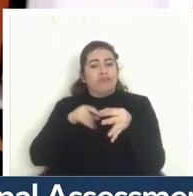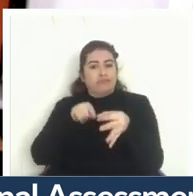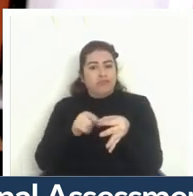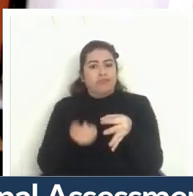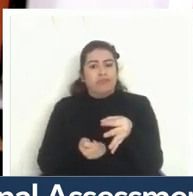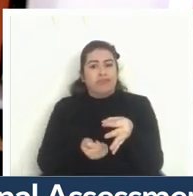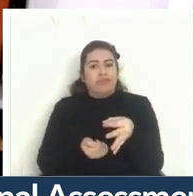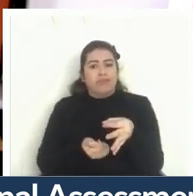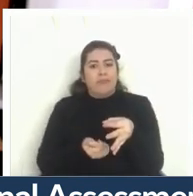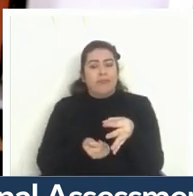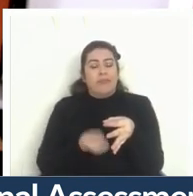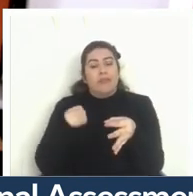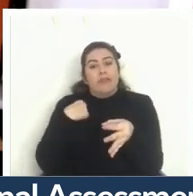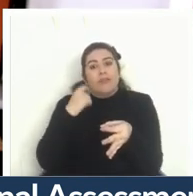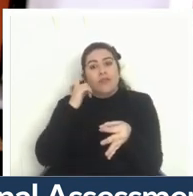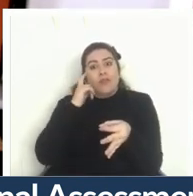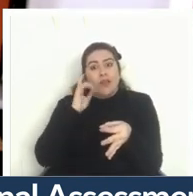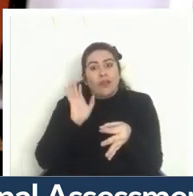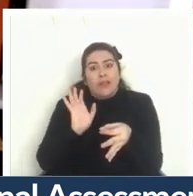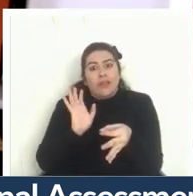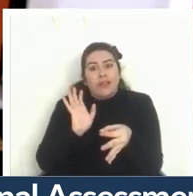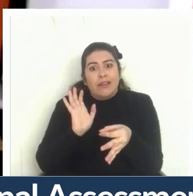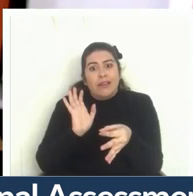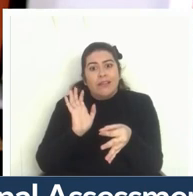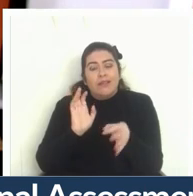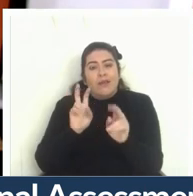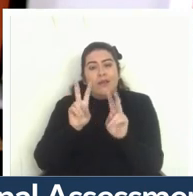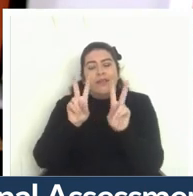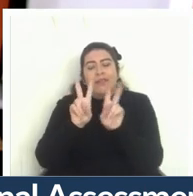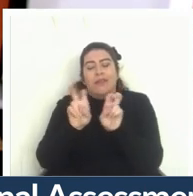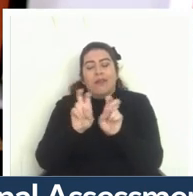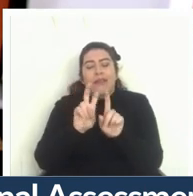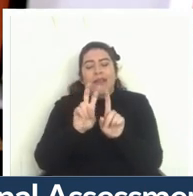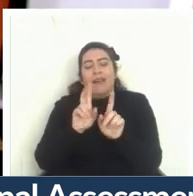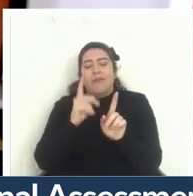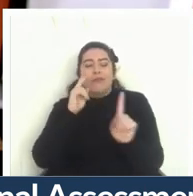creo que estoy abordando esto quizás de un ángulo un poco distinto